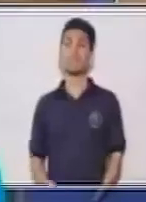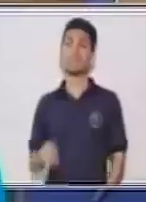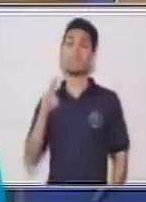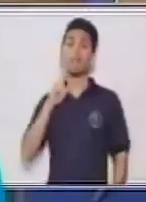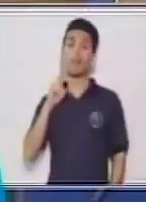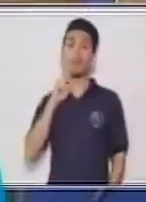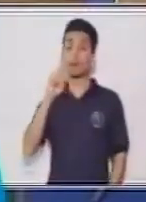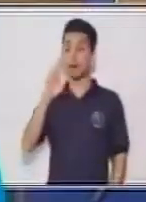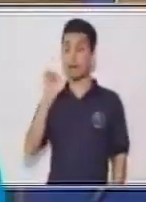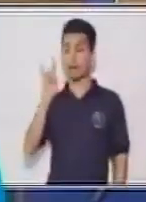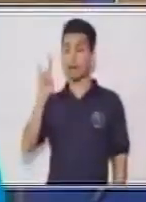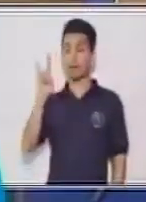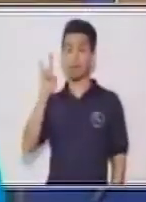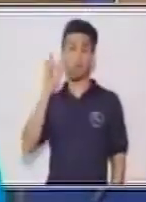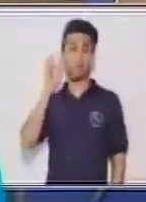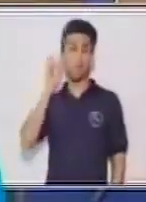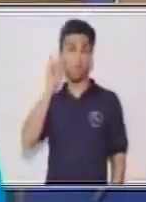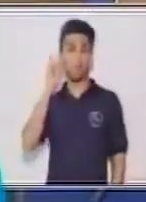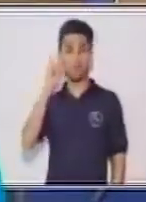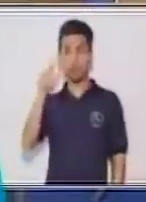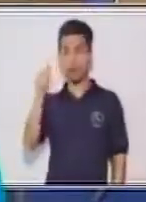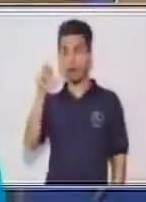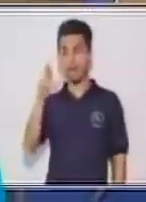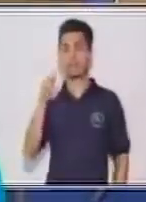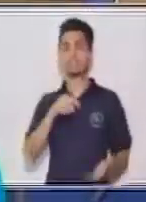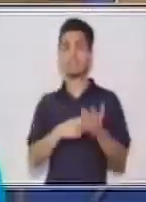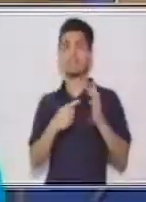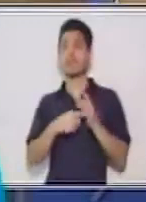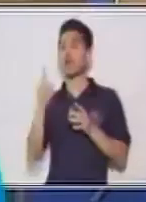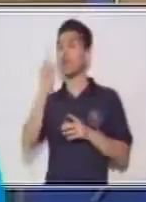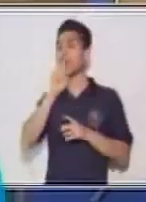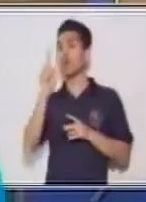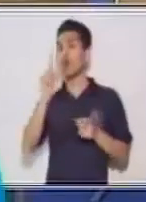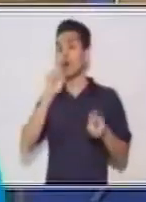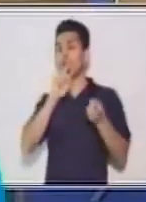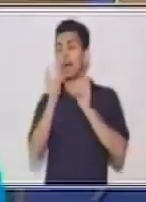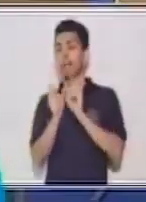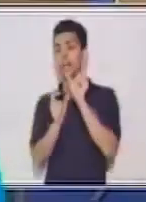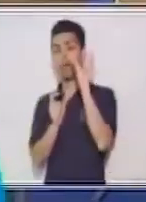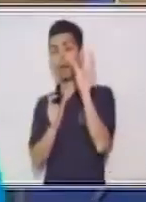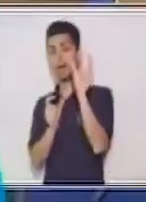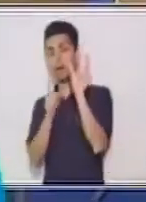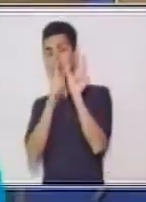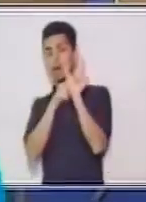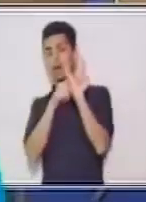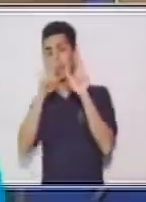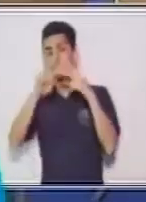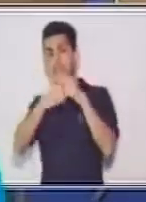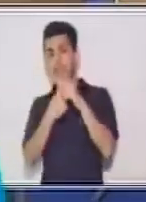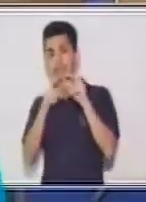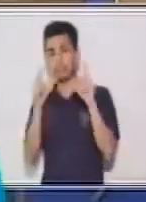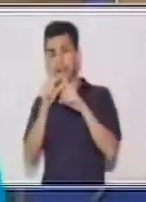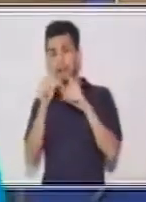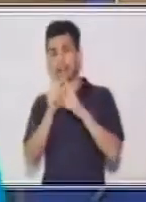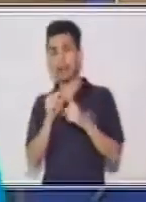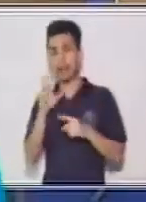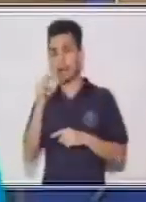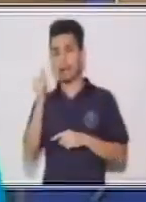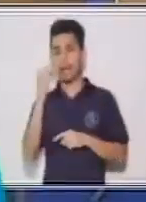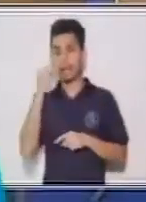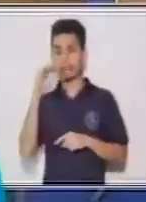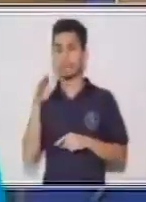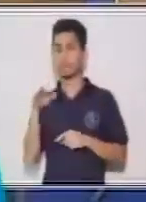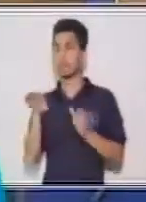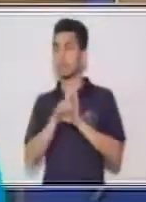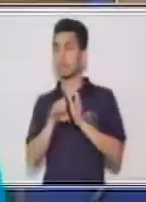se cambia la raíz. Entonces, eso es importante porque siempre se van a mantener. Un ejemplo de estos verbos puede ser amar. O sea, si tú vas